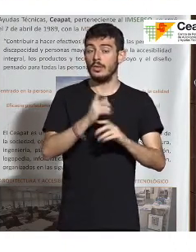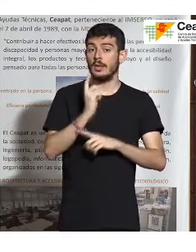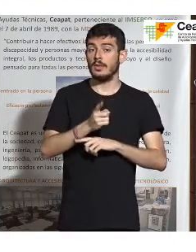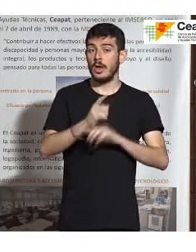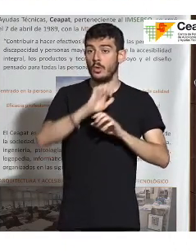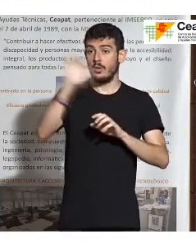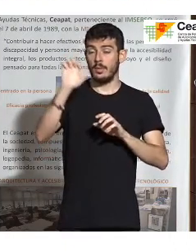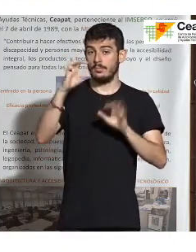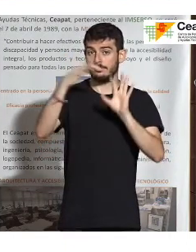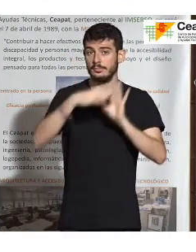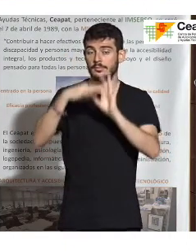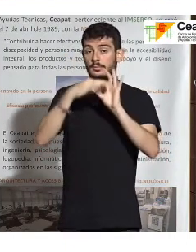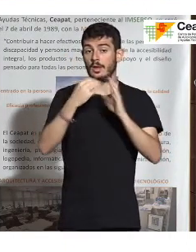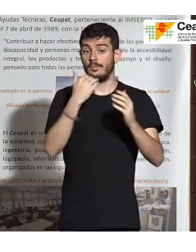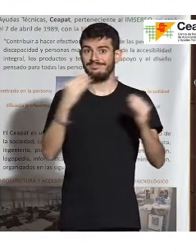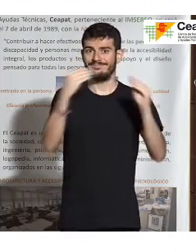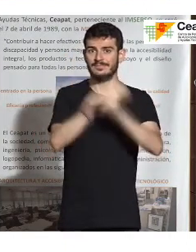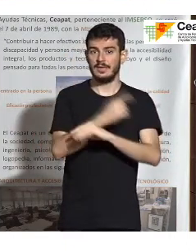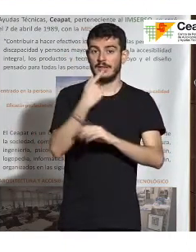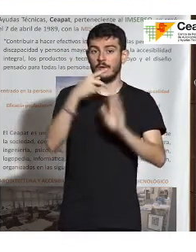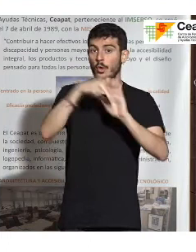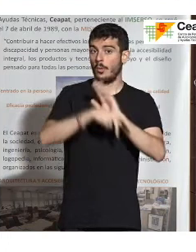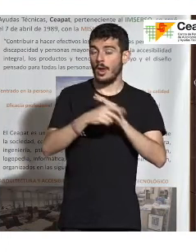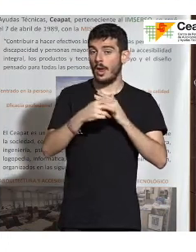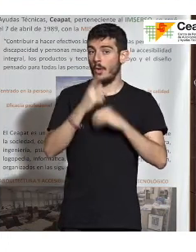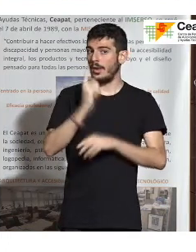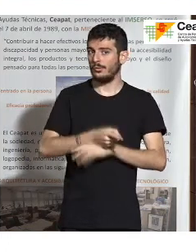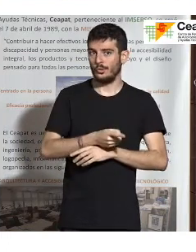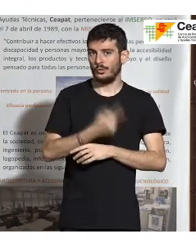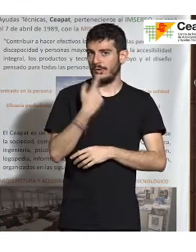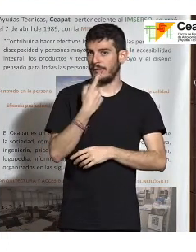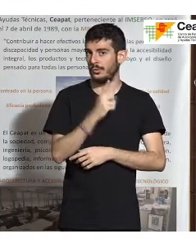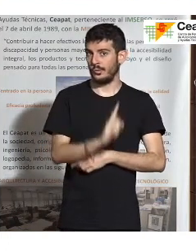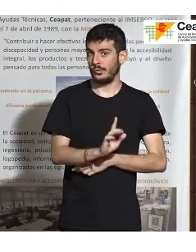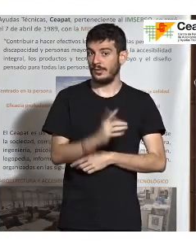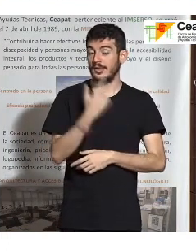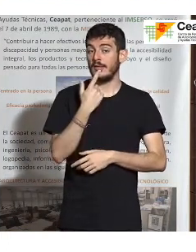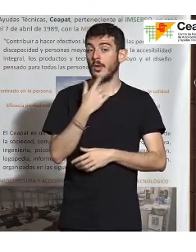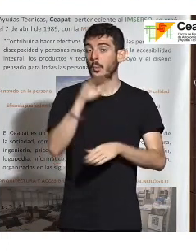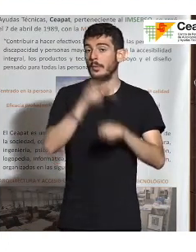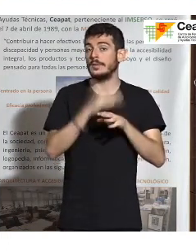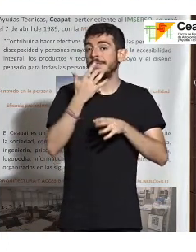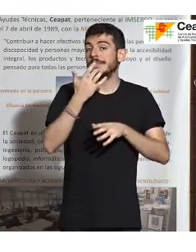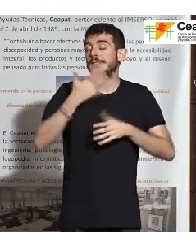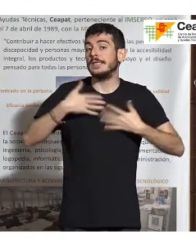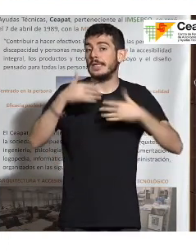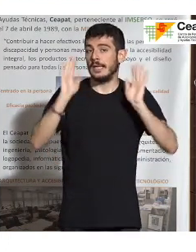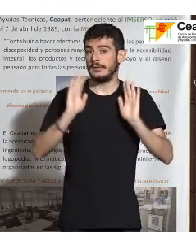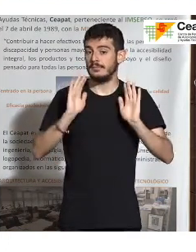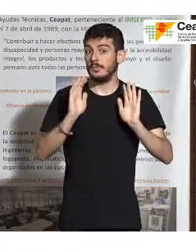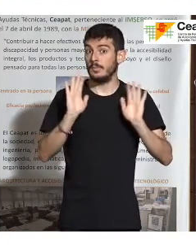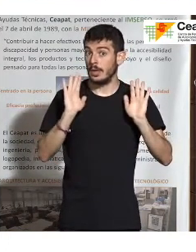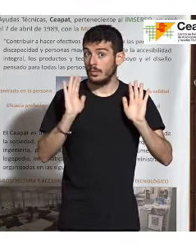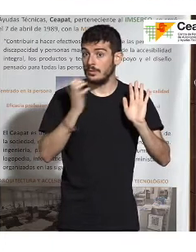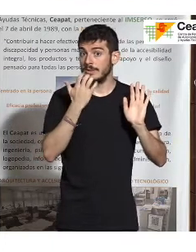europea no dice que el cumplimiento de esa norma sea voluntario, o sea, sea obligatorio, perdón. Dice que la puedes cumplir si quieres, pero que si no la cumple,